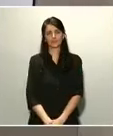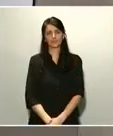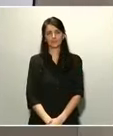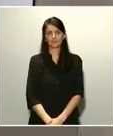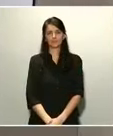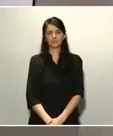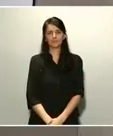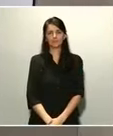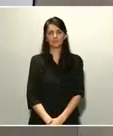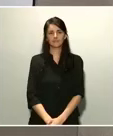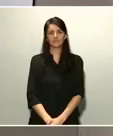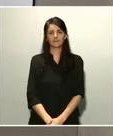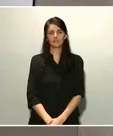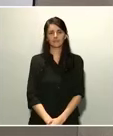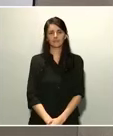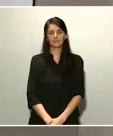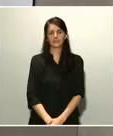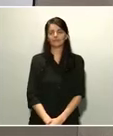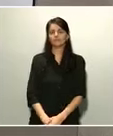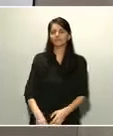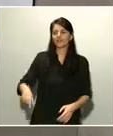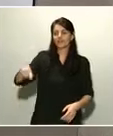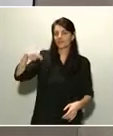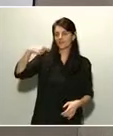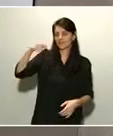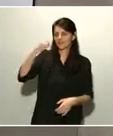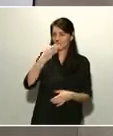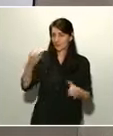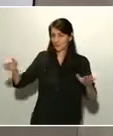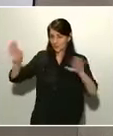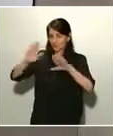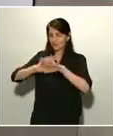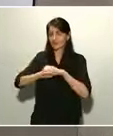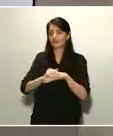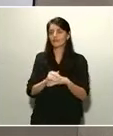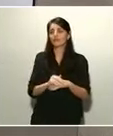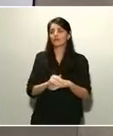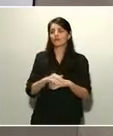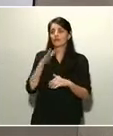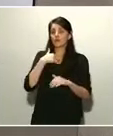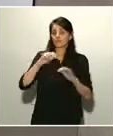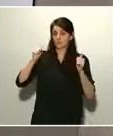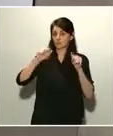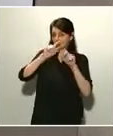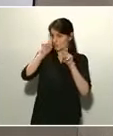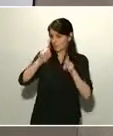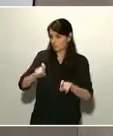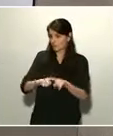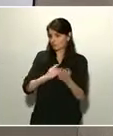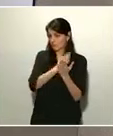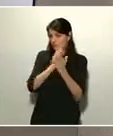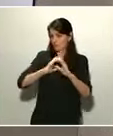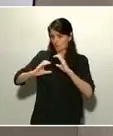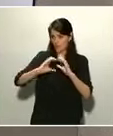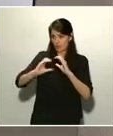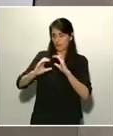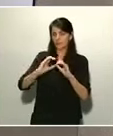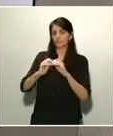Presidente, buenas noches. Le formulamos preguntas que han trasladado los medios de comunicación de manera telemática.